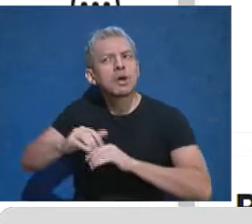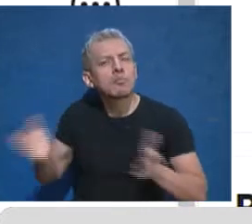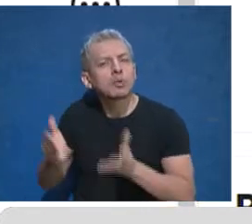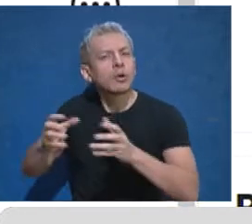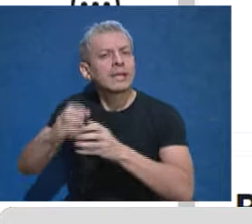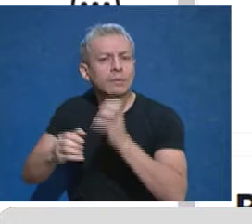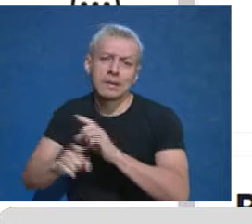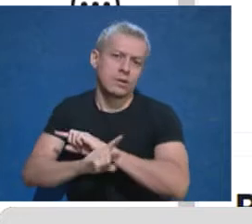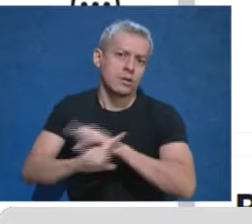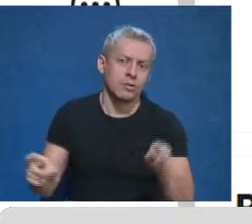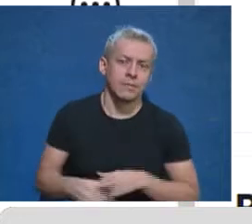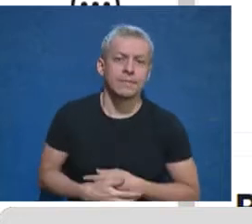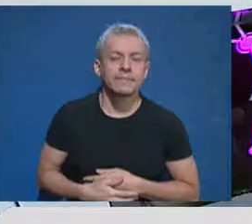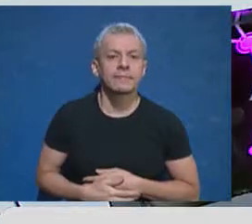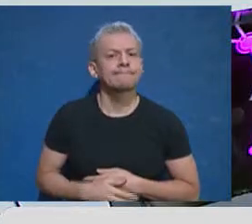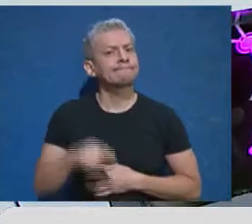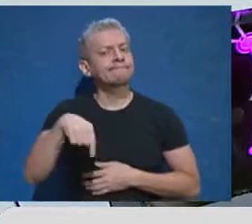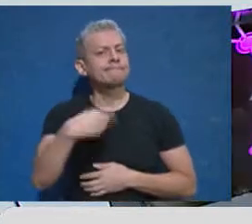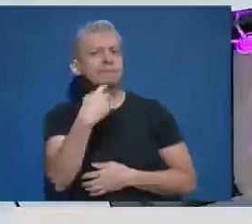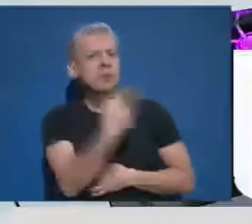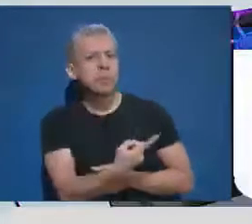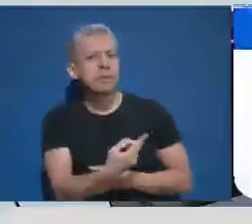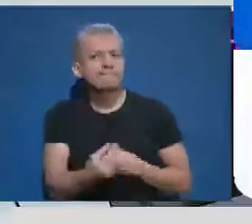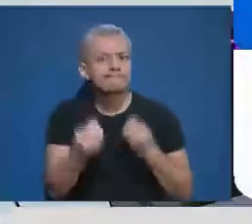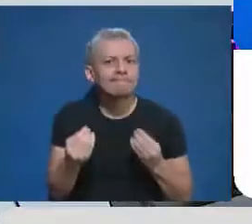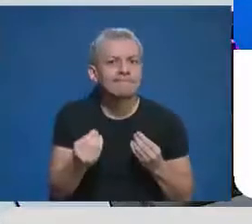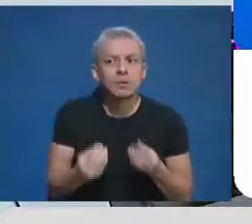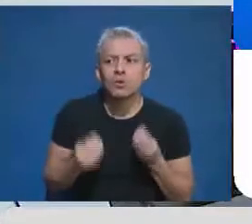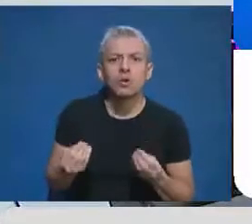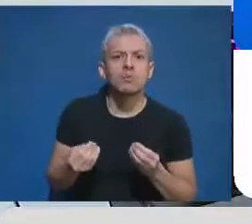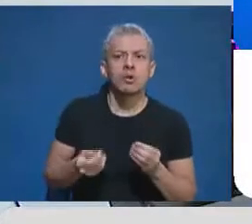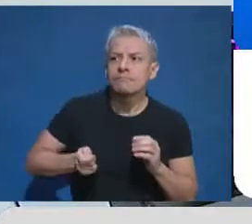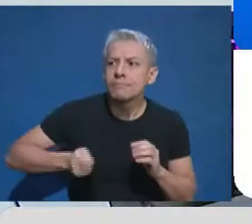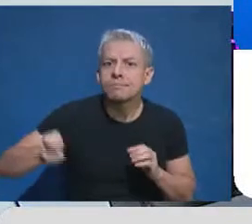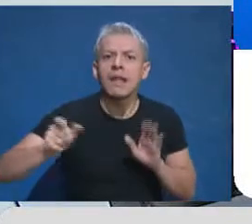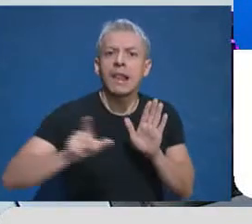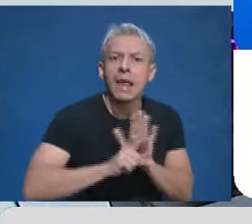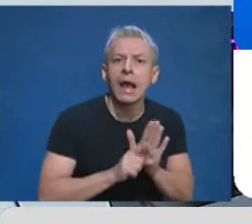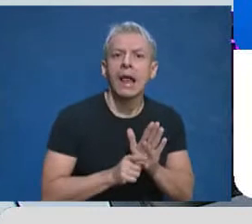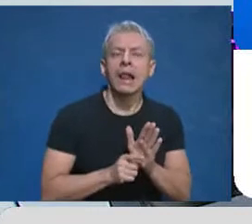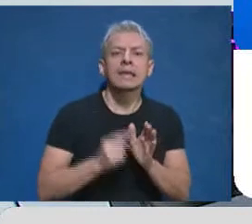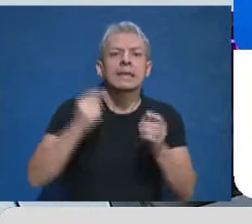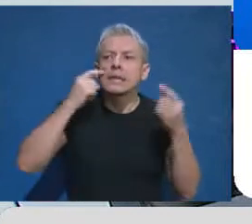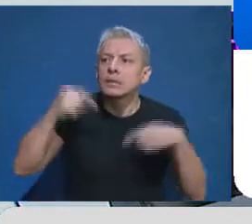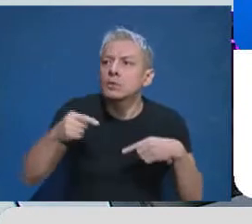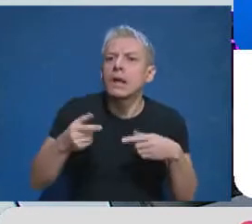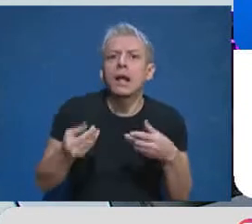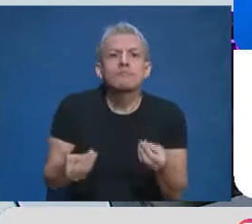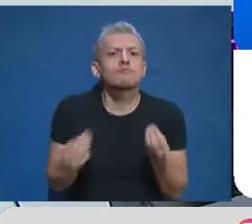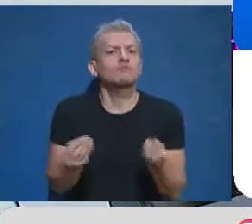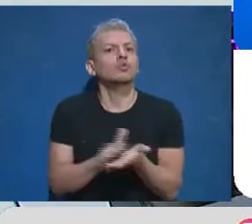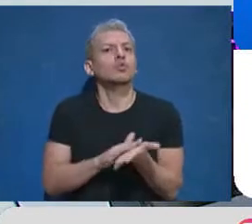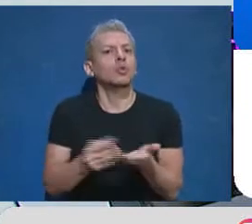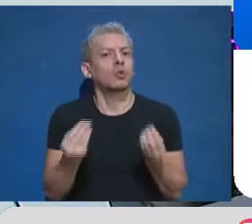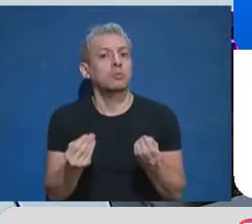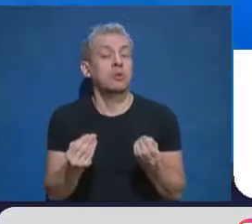que nos hacemos, Laura, es ¿qué se puede hacer desde lo legal, administrativo, institucional, desde una provincia o una